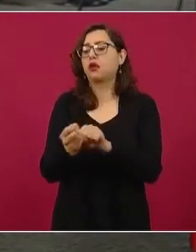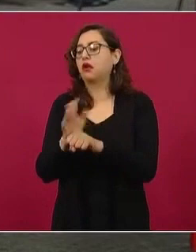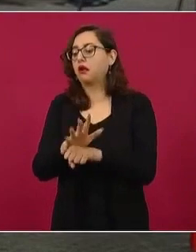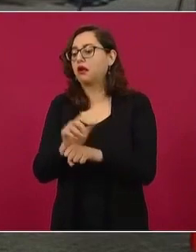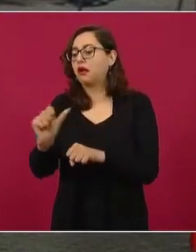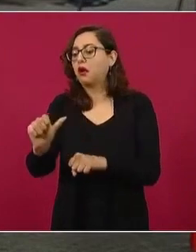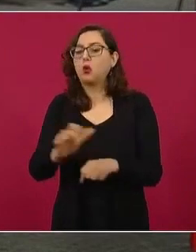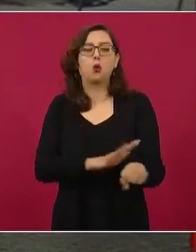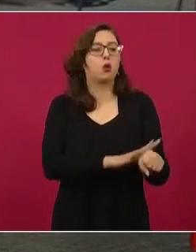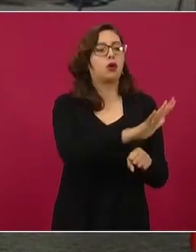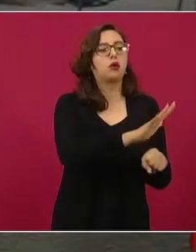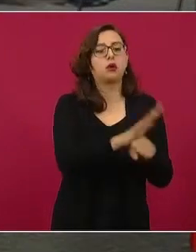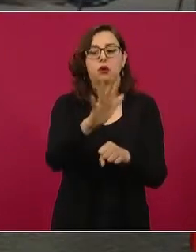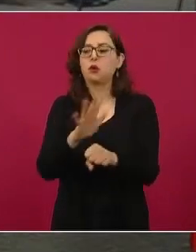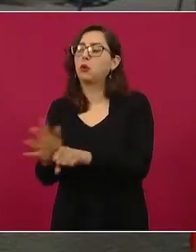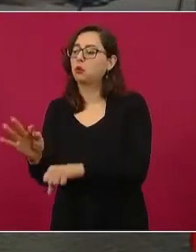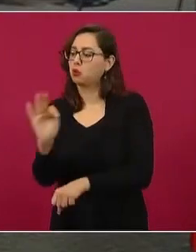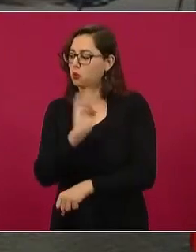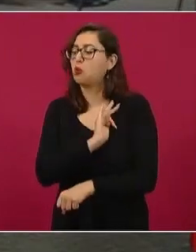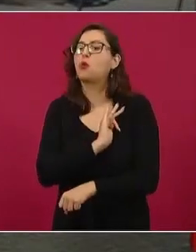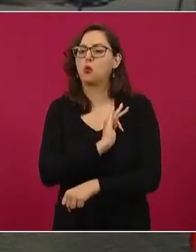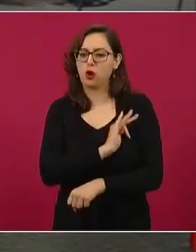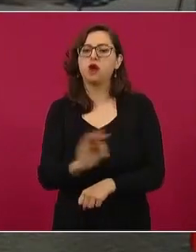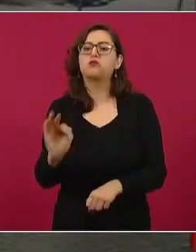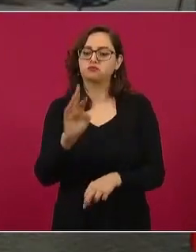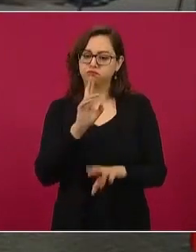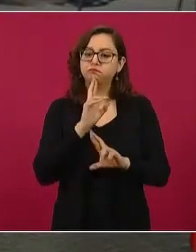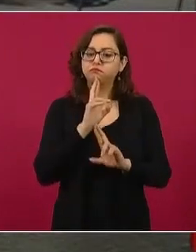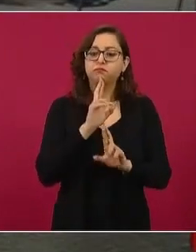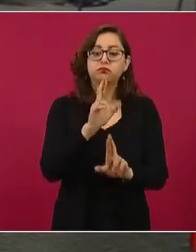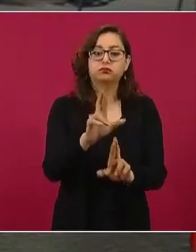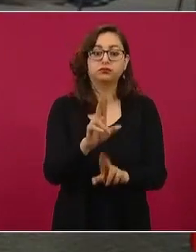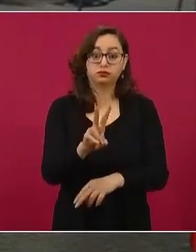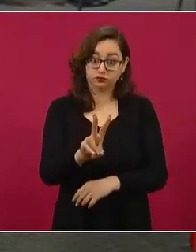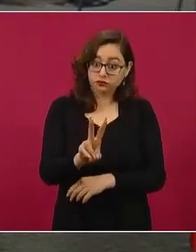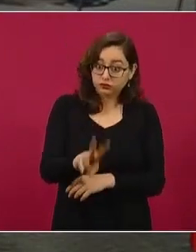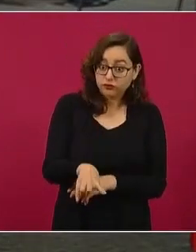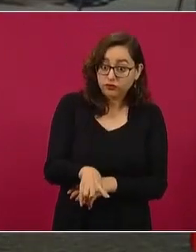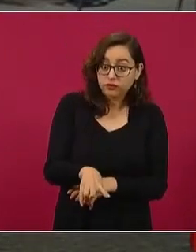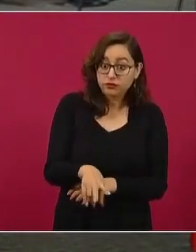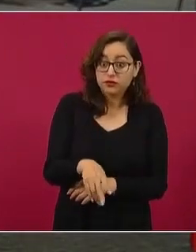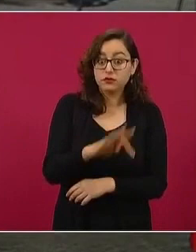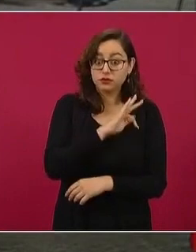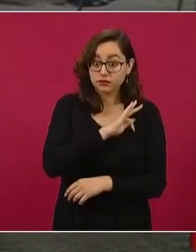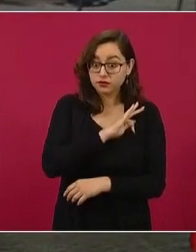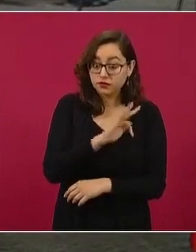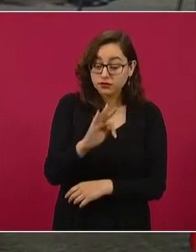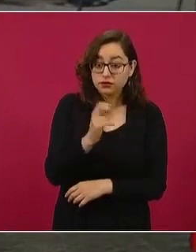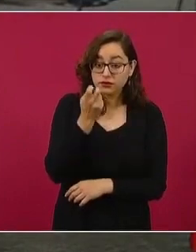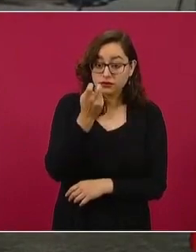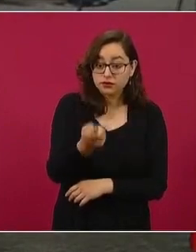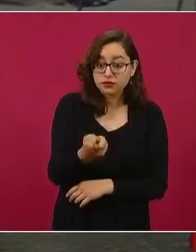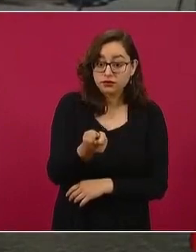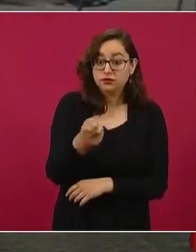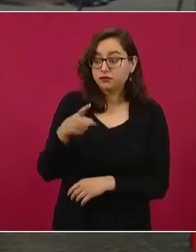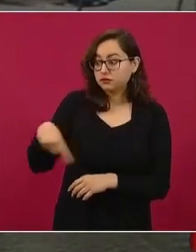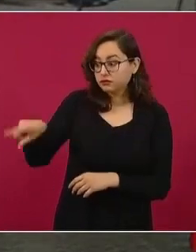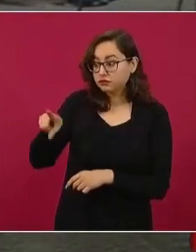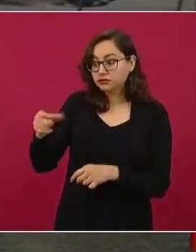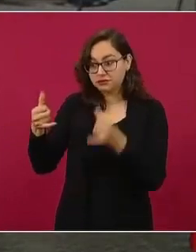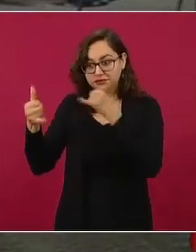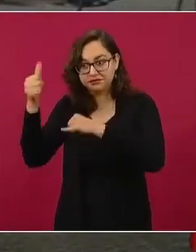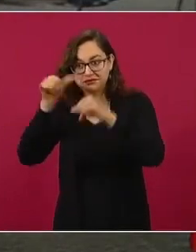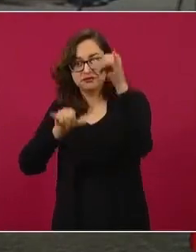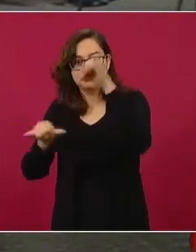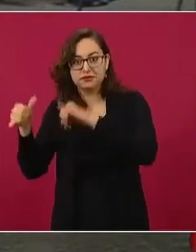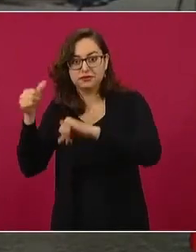Yo quisiera conocer, subsecretario, si ustedes han investigado a estos laboratorios, tengo uno muy